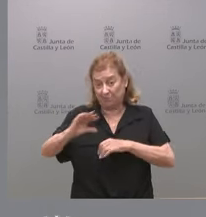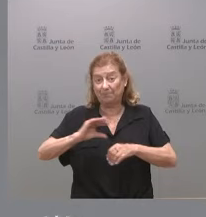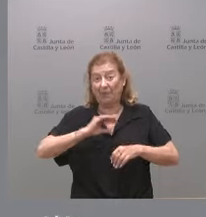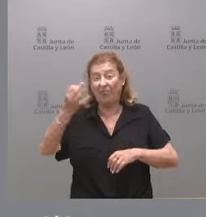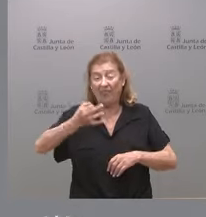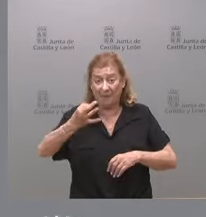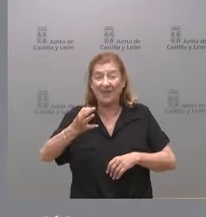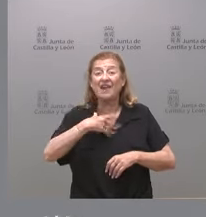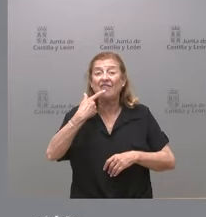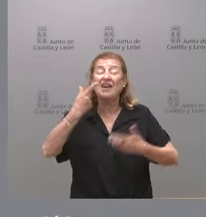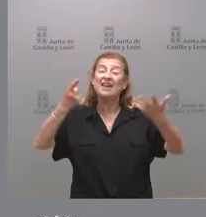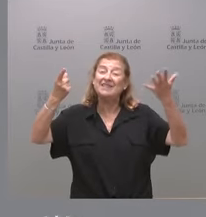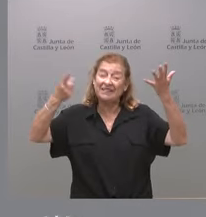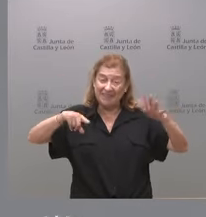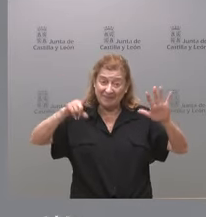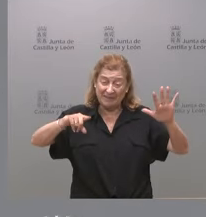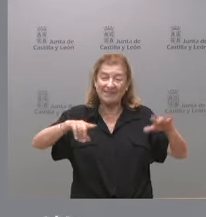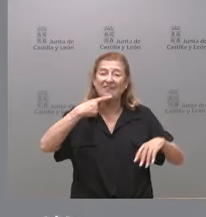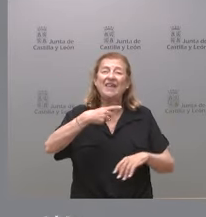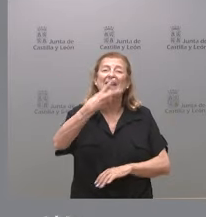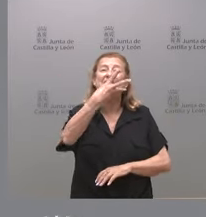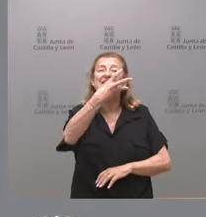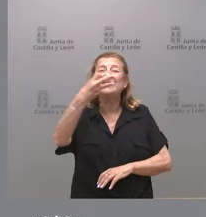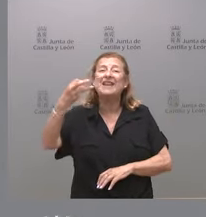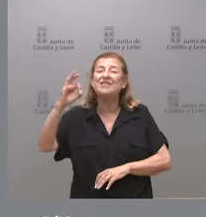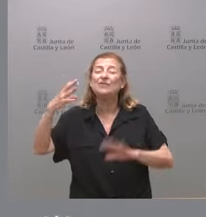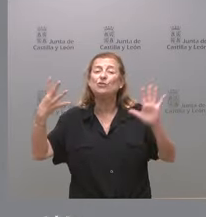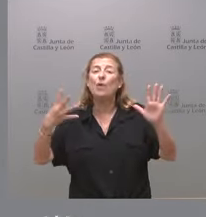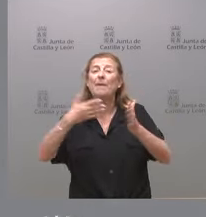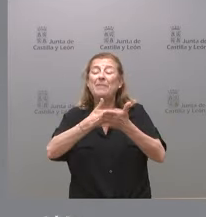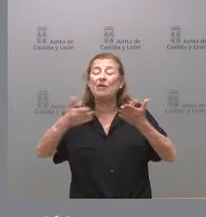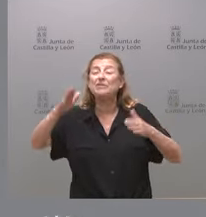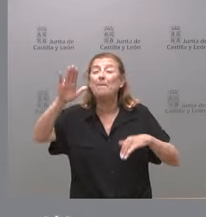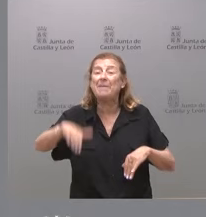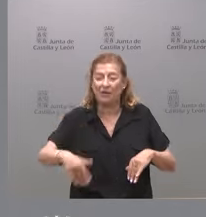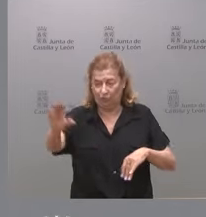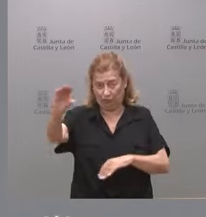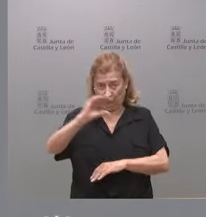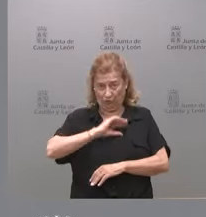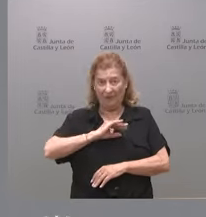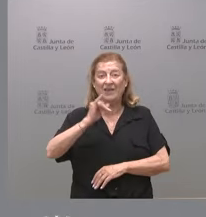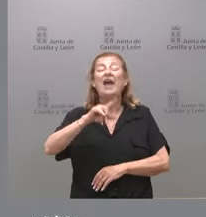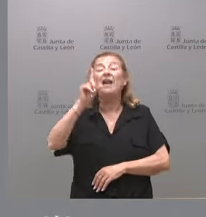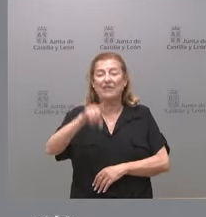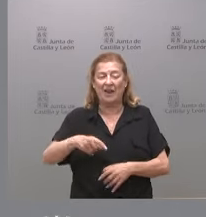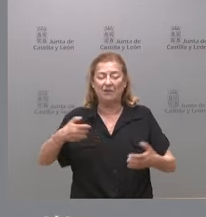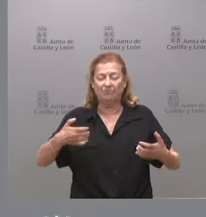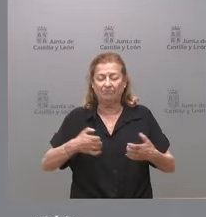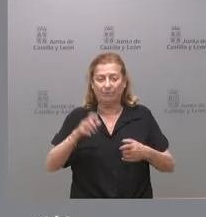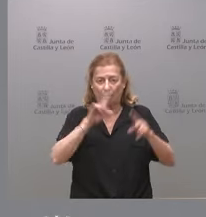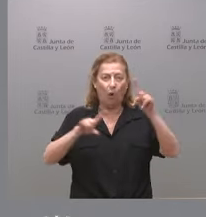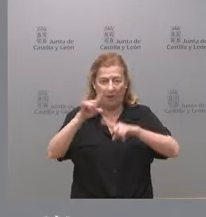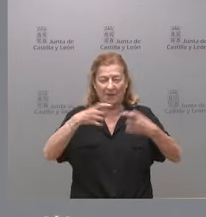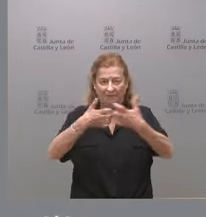supone durante seis meses 309 millones de euros menos que hemos recibido y que ha generado tensiones importantes en